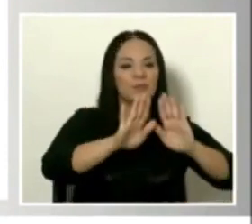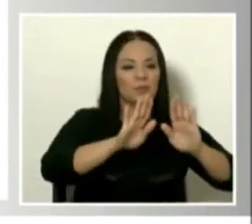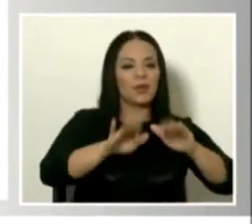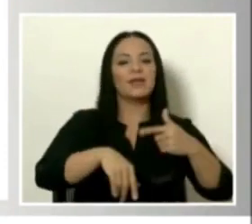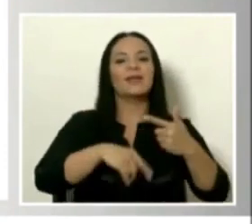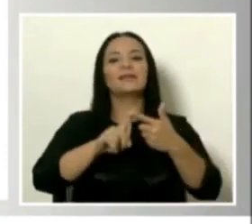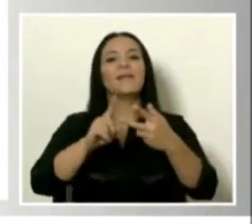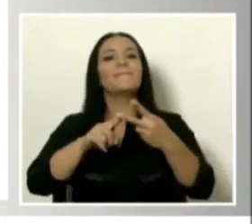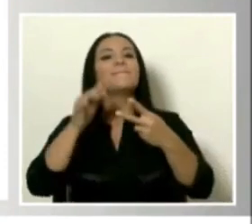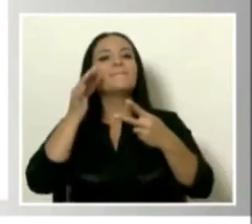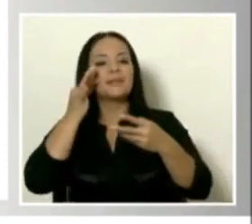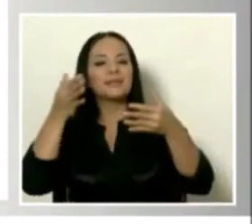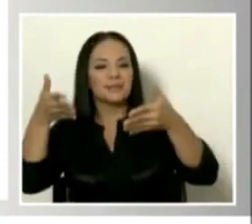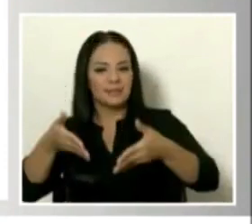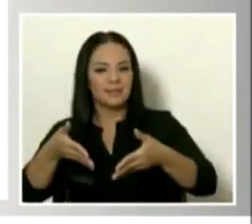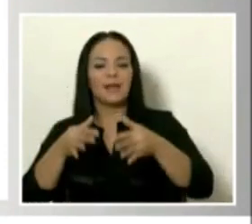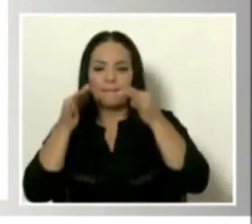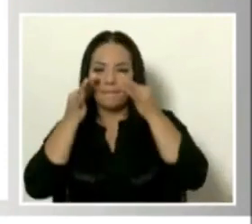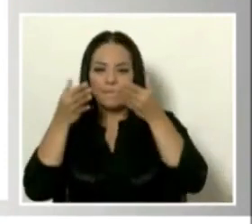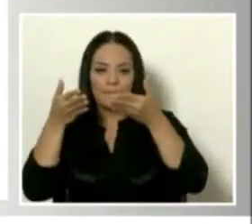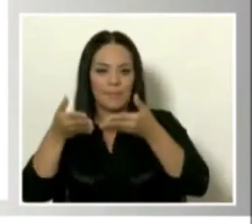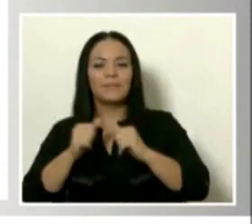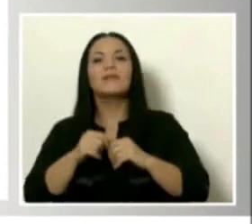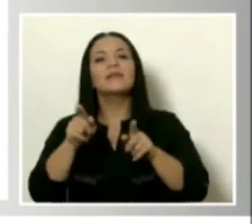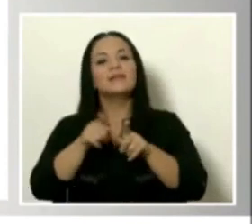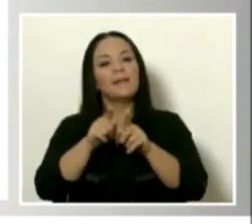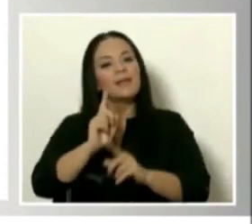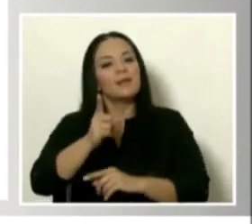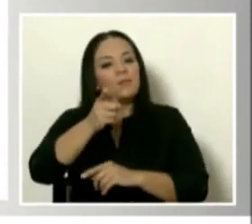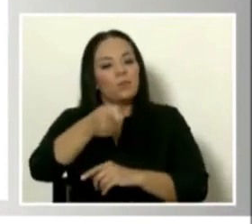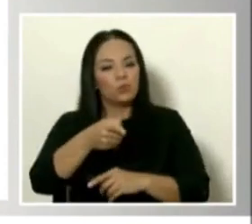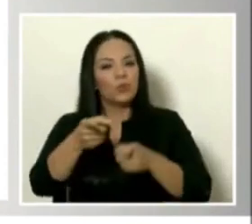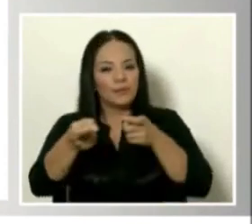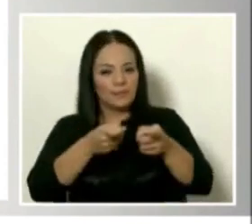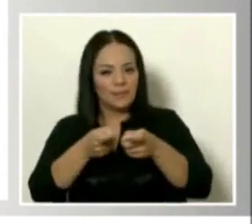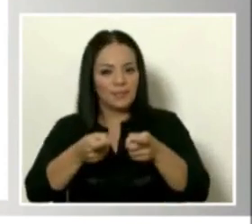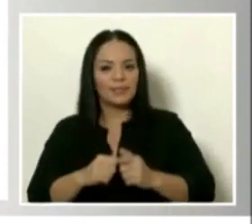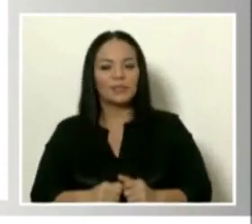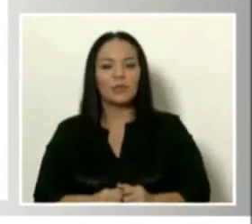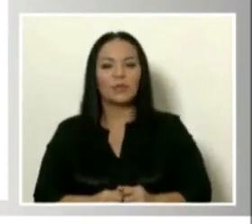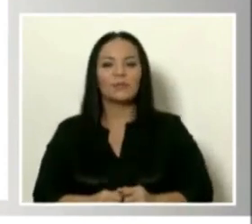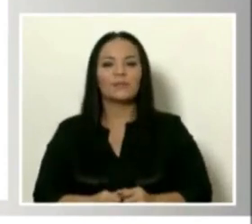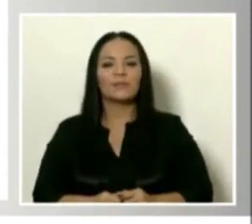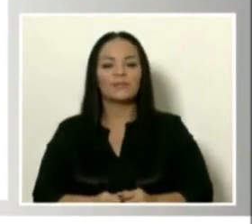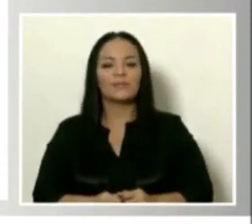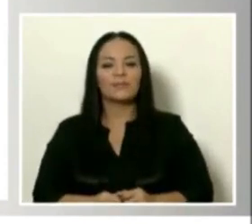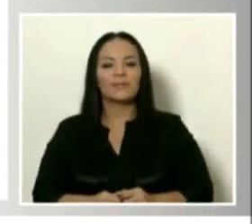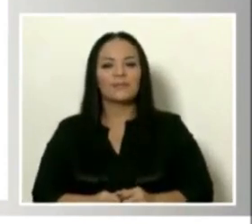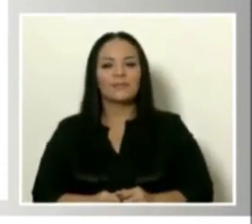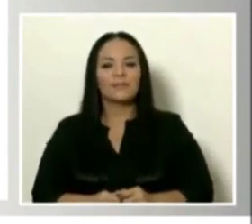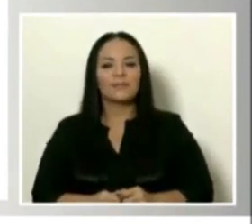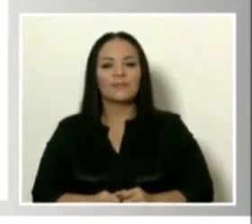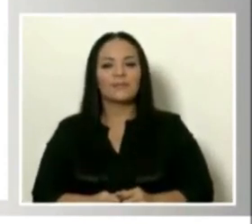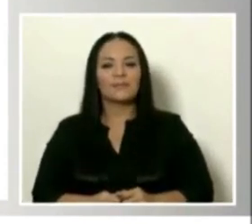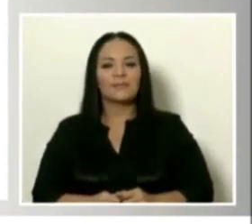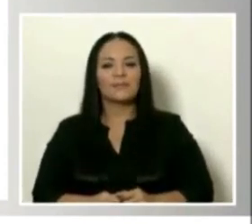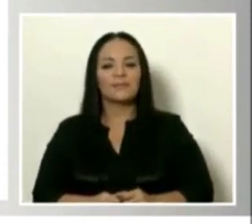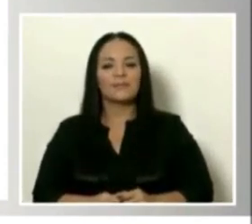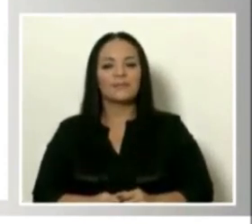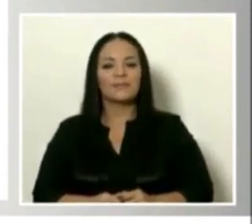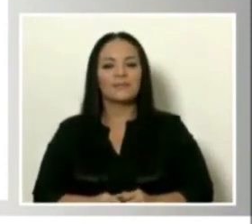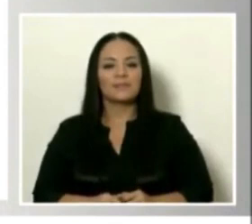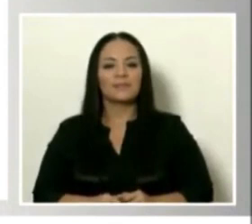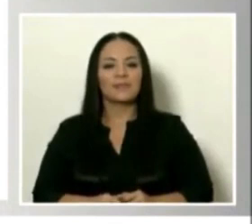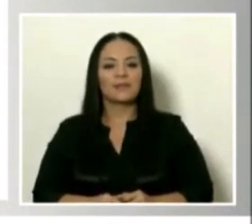presencial, y por supuesto, le impuso a la administración la majadería en la que a veces